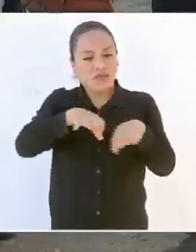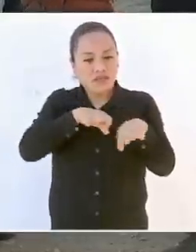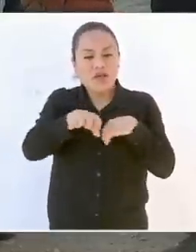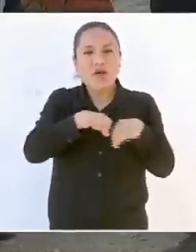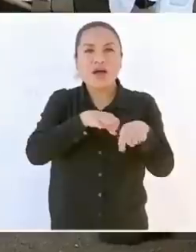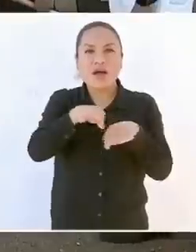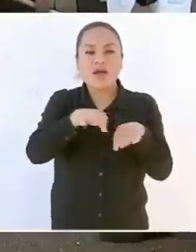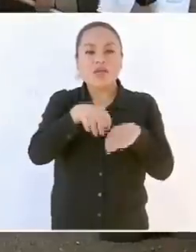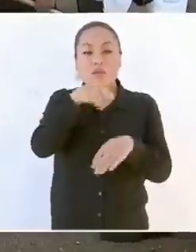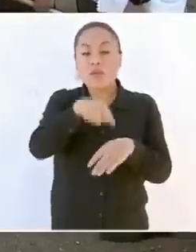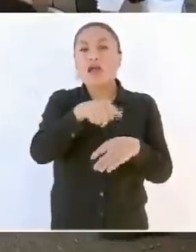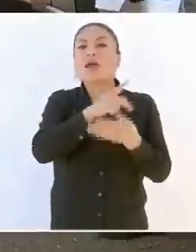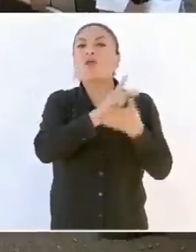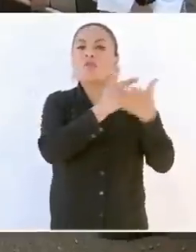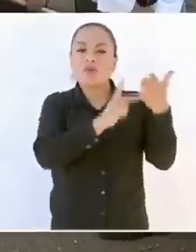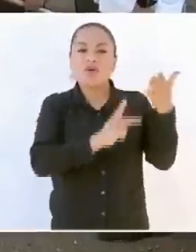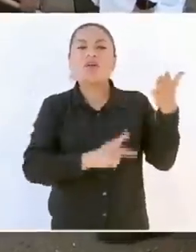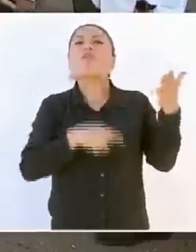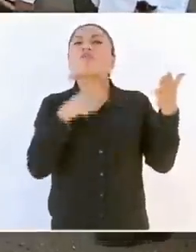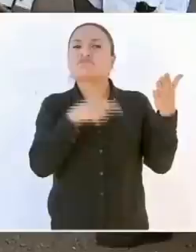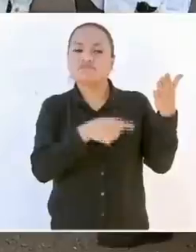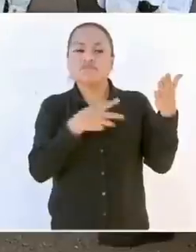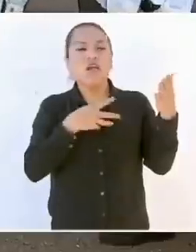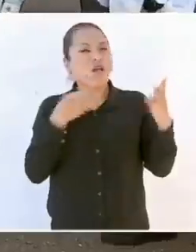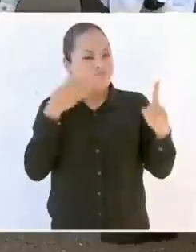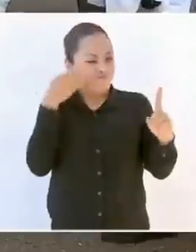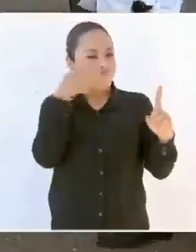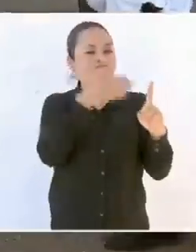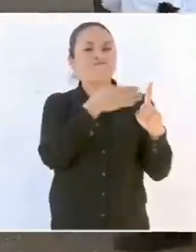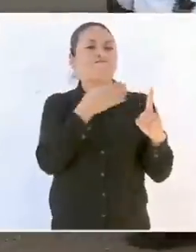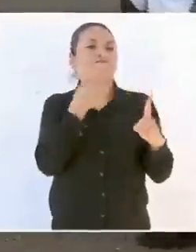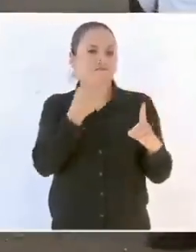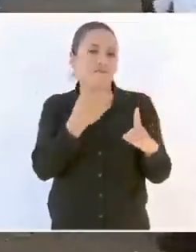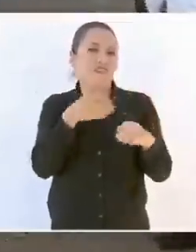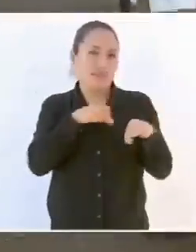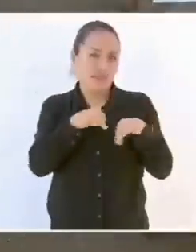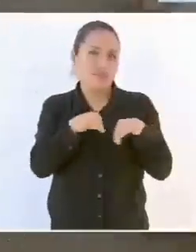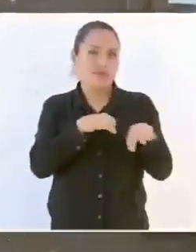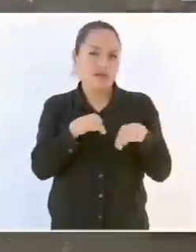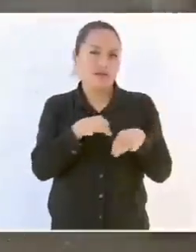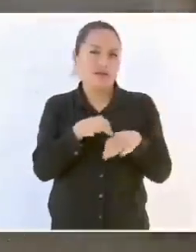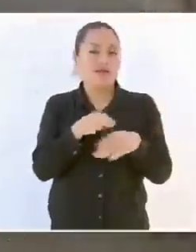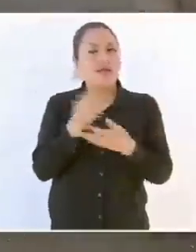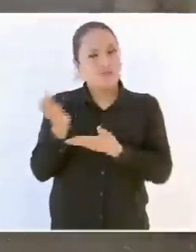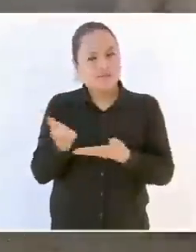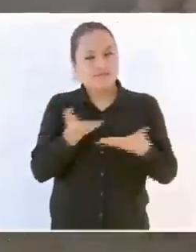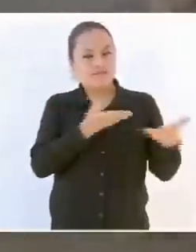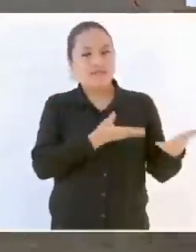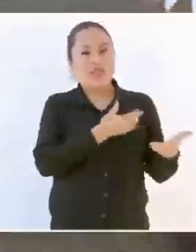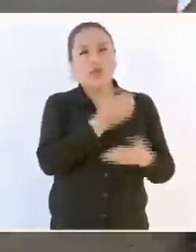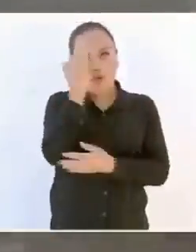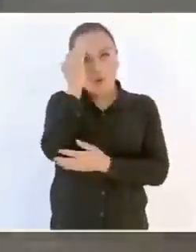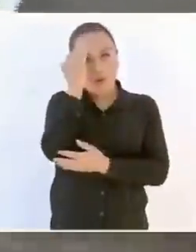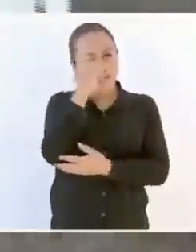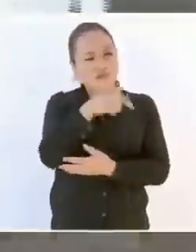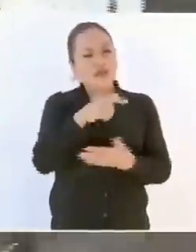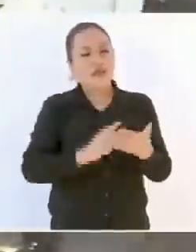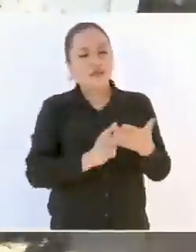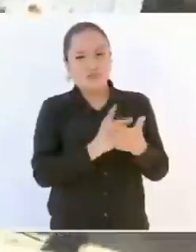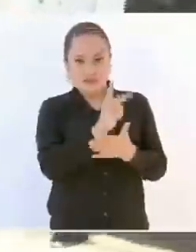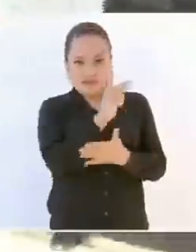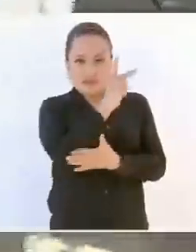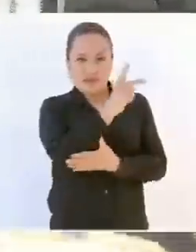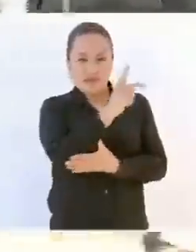programa A cumplir el objetivo que todos queremos Lo invito por favor para que conozca nuestro vivero Señor gobernador,